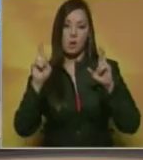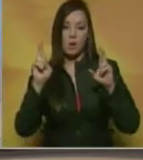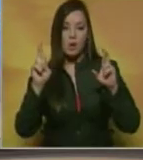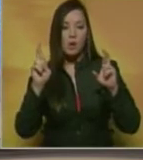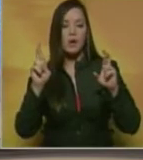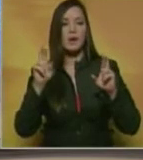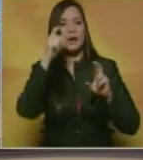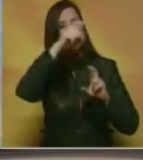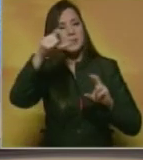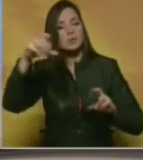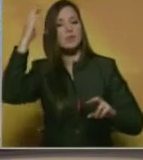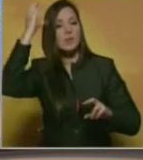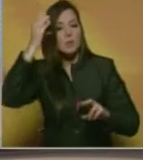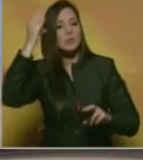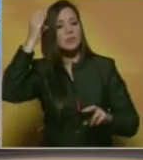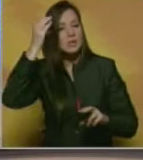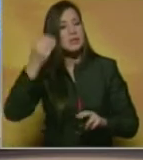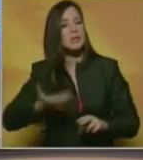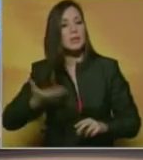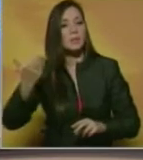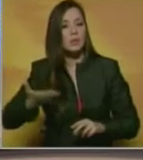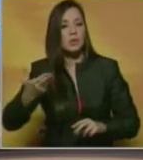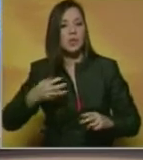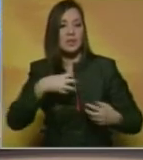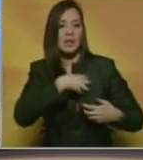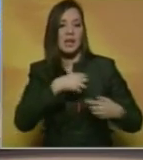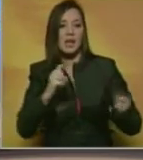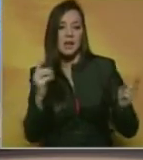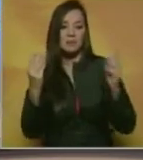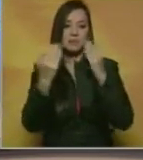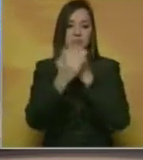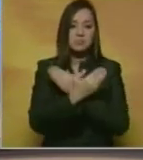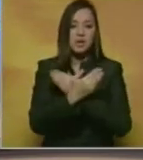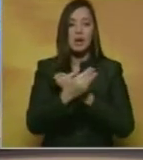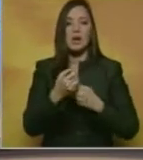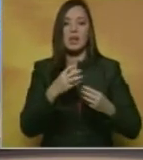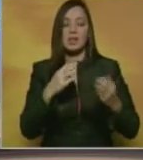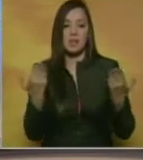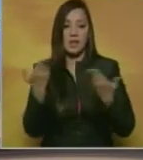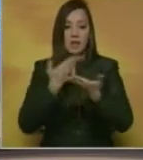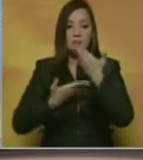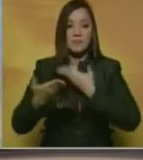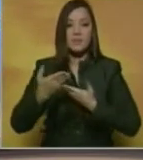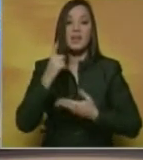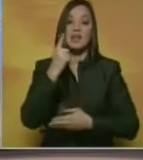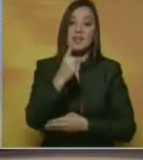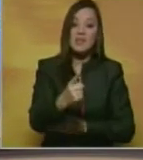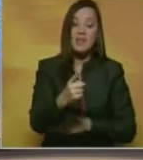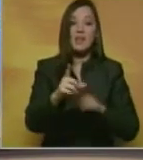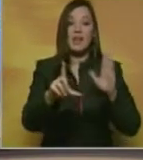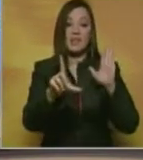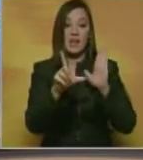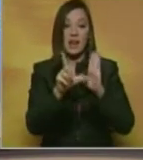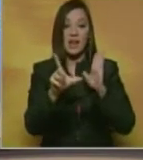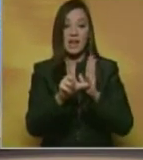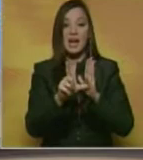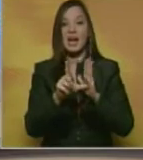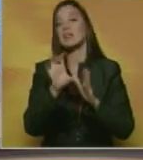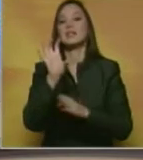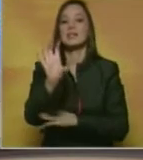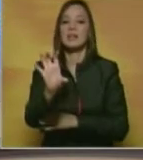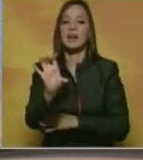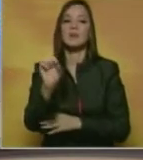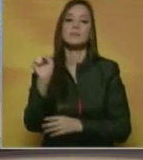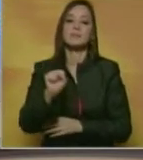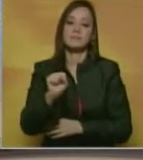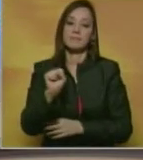siembre conciencia acerca de la importancia de los trasplantes en Venezuela. Debería ser materia legal, debería ser materia de Estado. Así es,